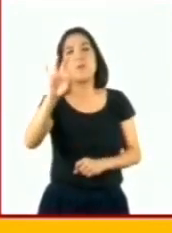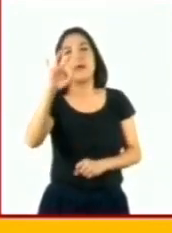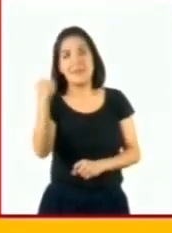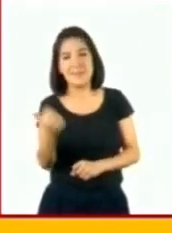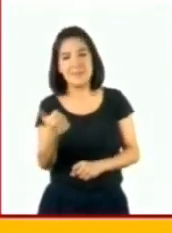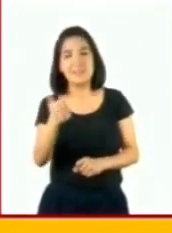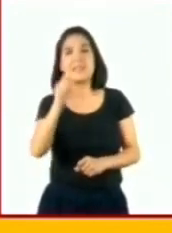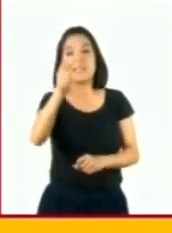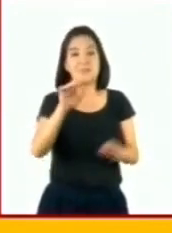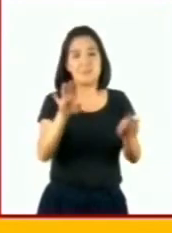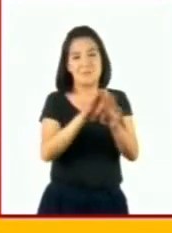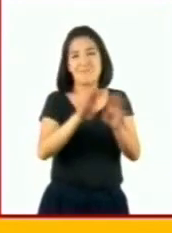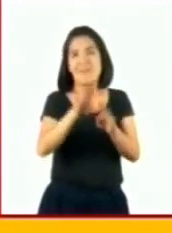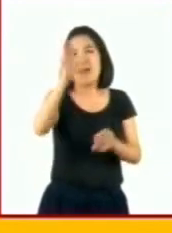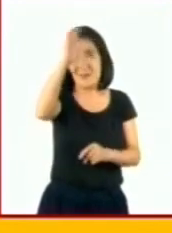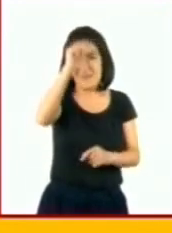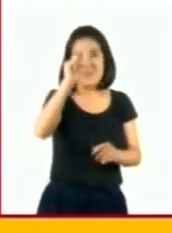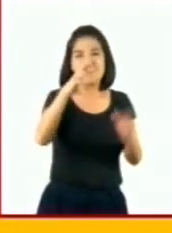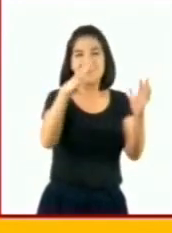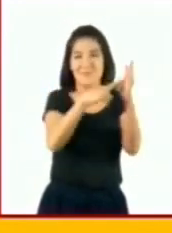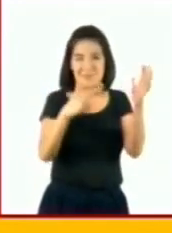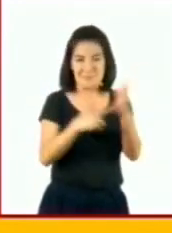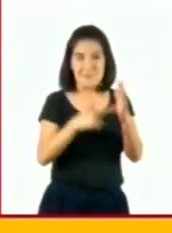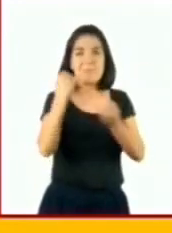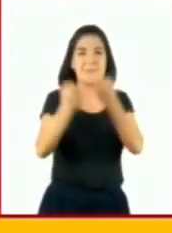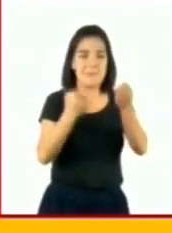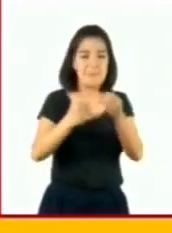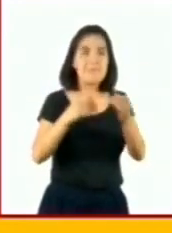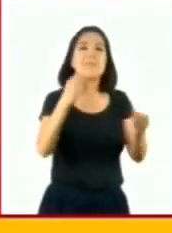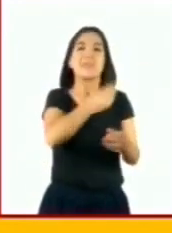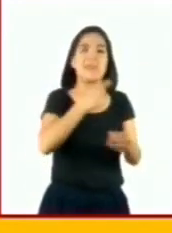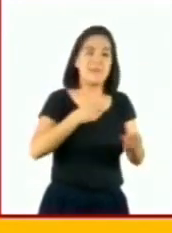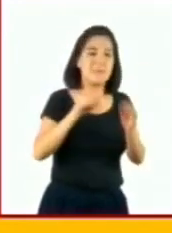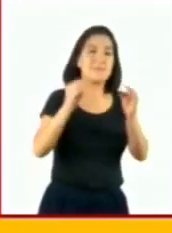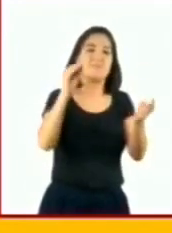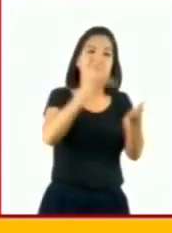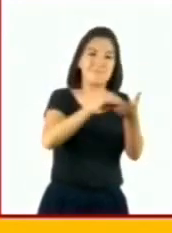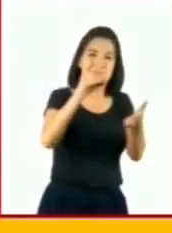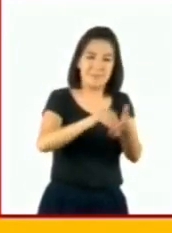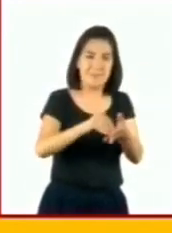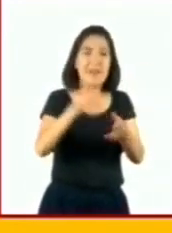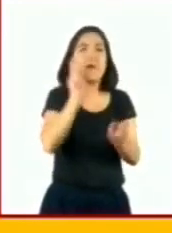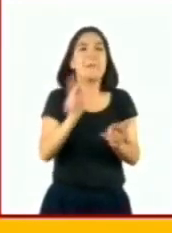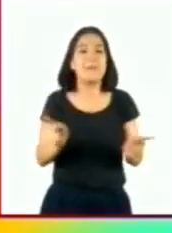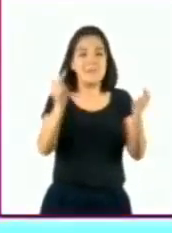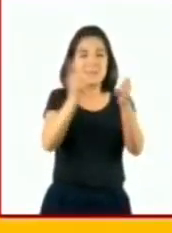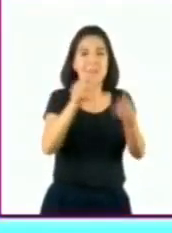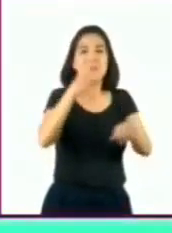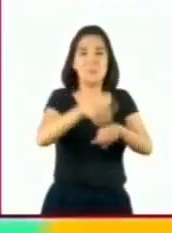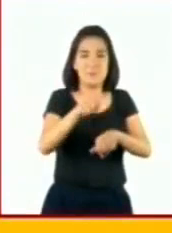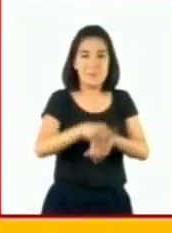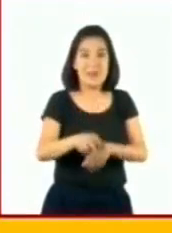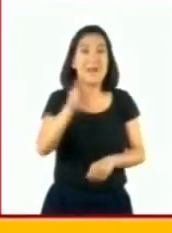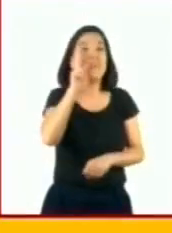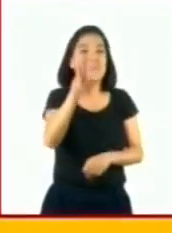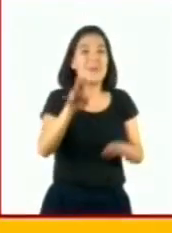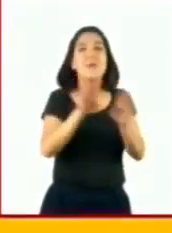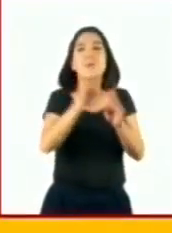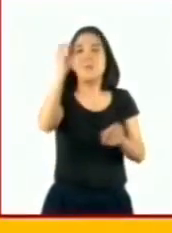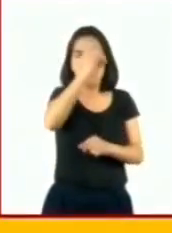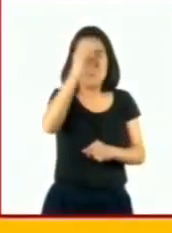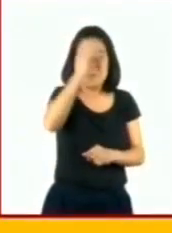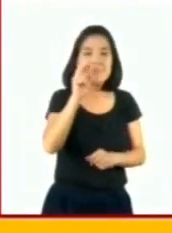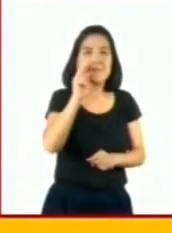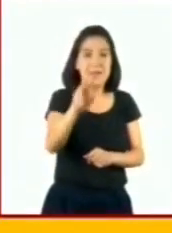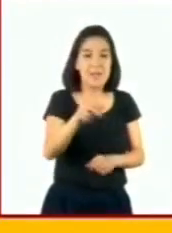a las reglas del juego, debemos registrarlos en la tabla. Comparemos nuestros números. Como pueden observar, el número